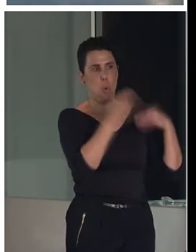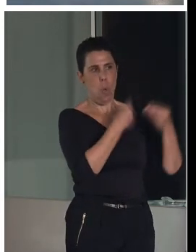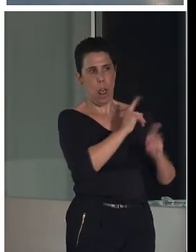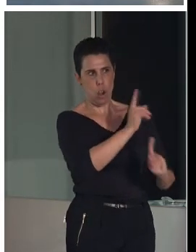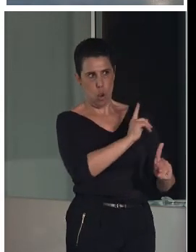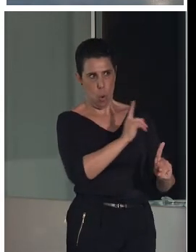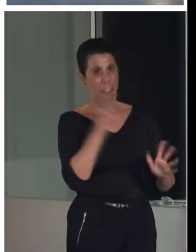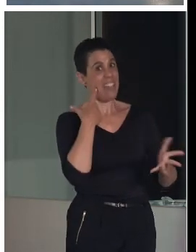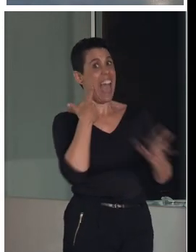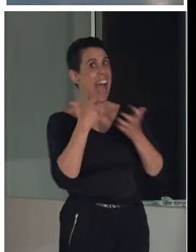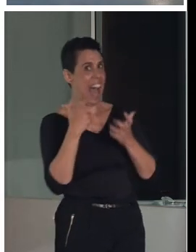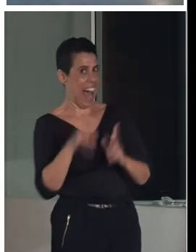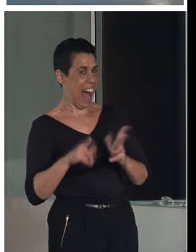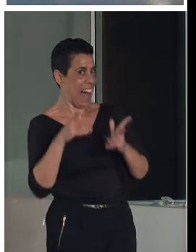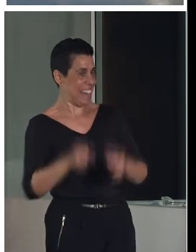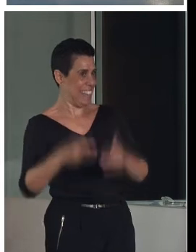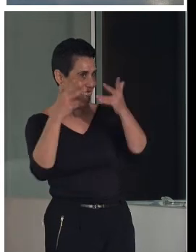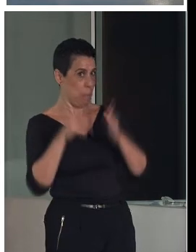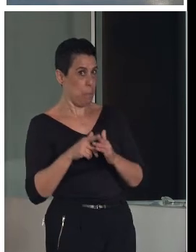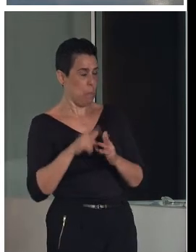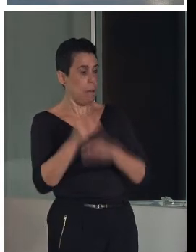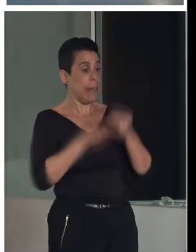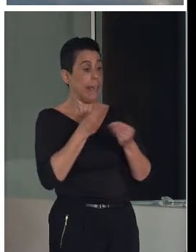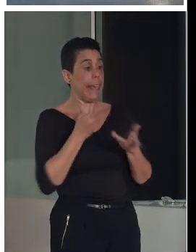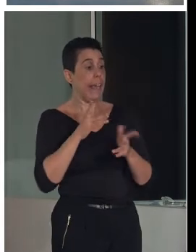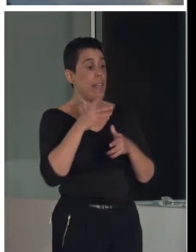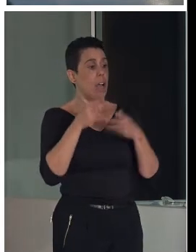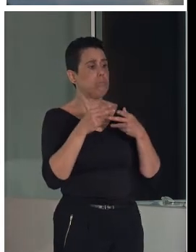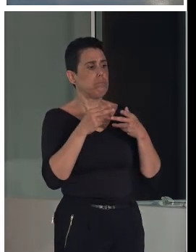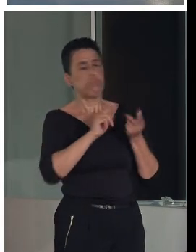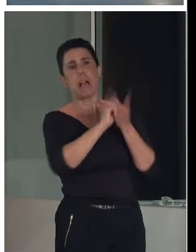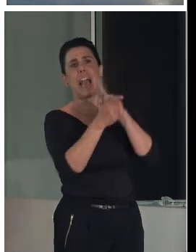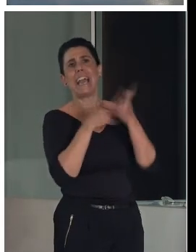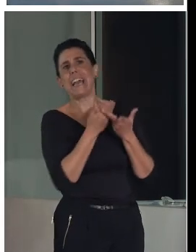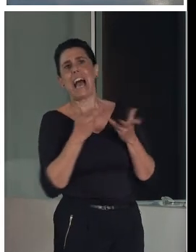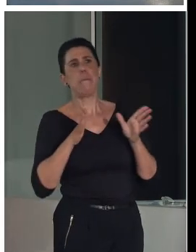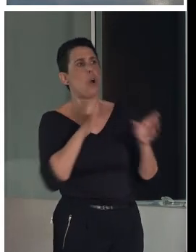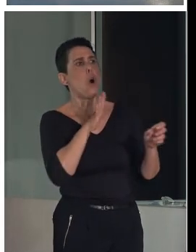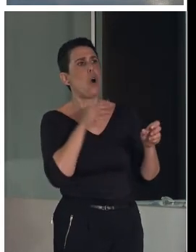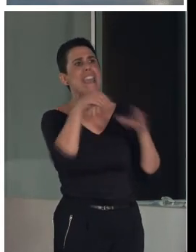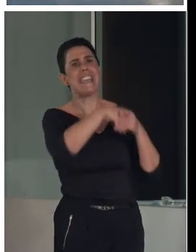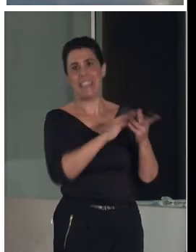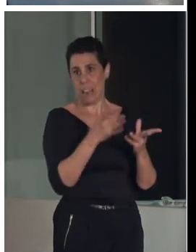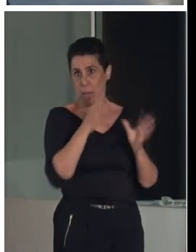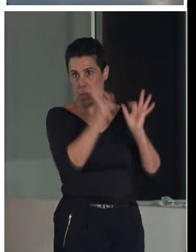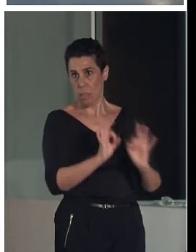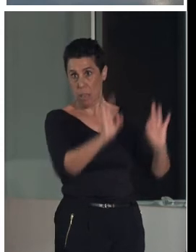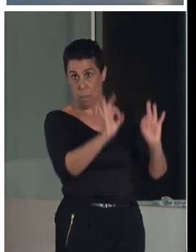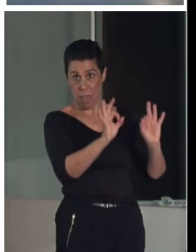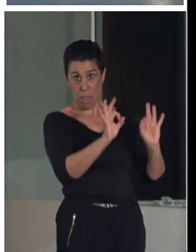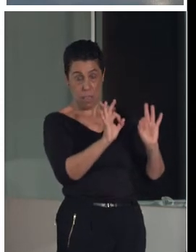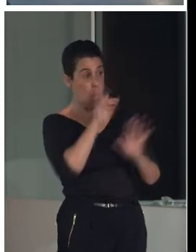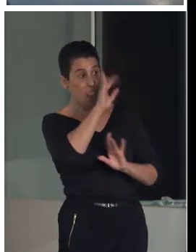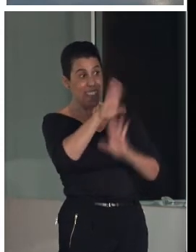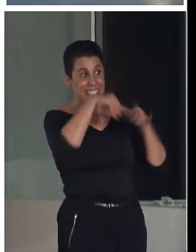a unas intervenciones muy concretas y que también os comentaré pequeños detalles. Esa intervención dura del